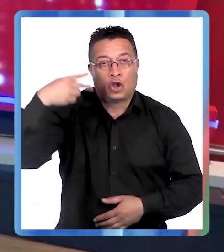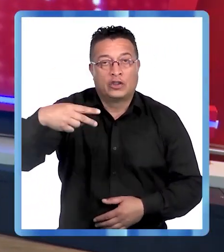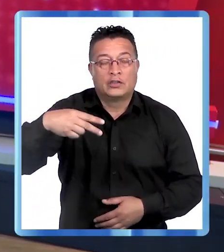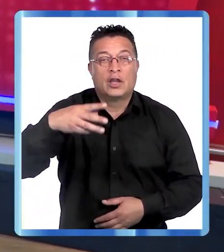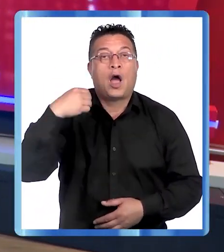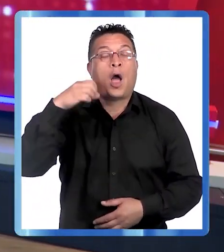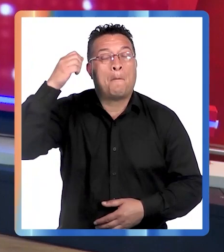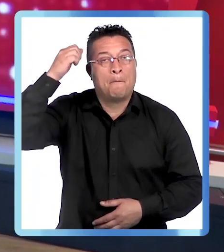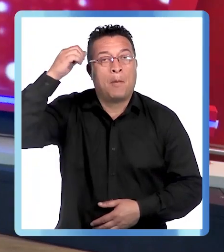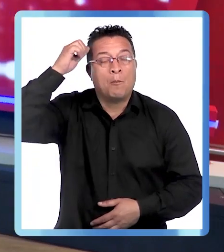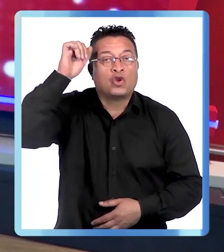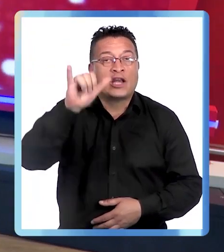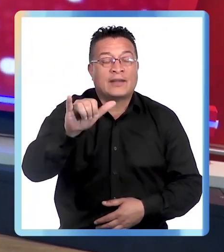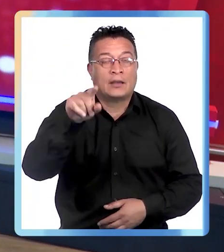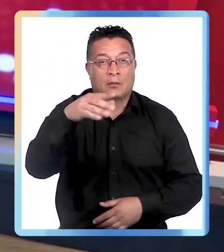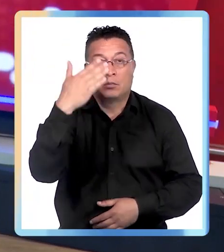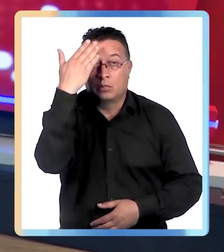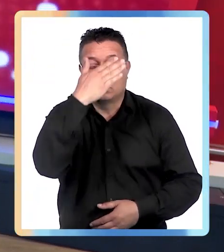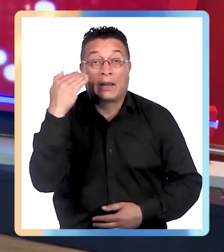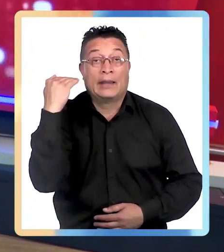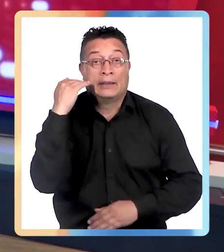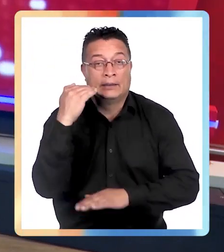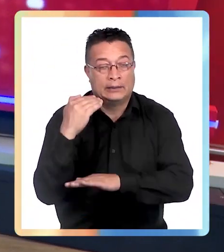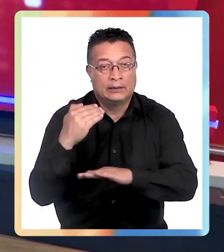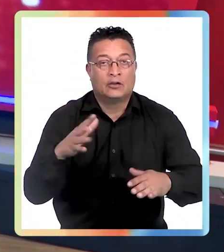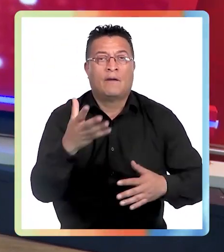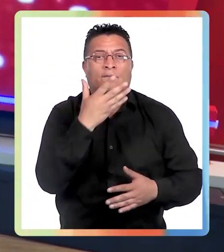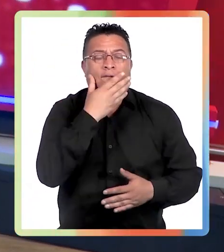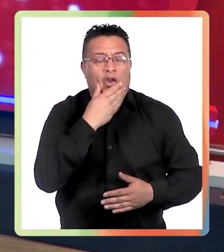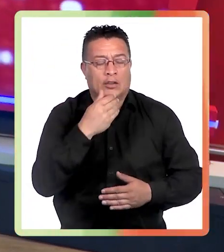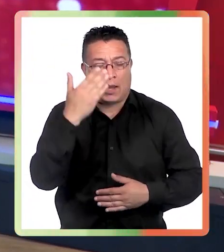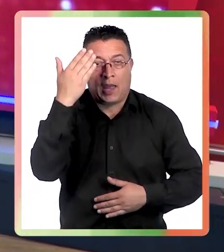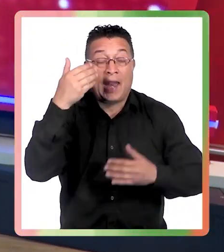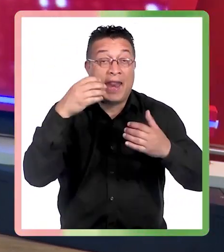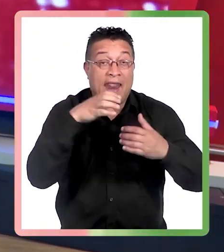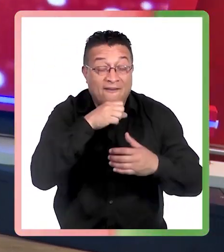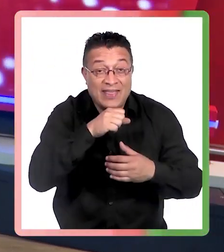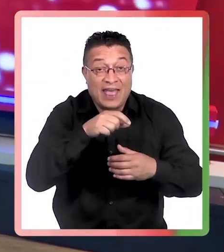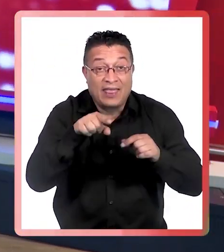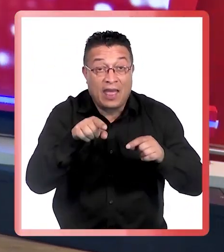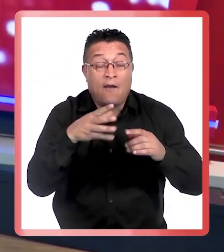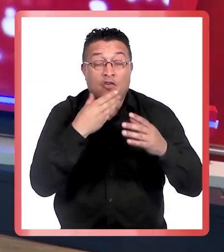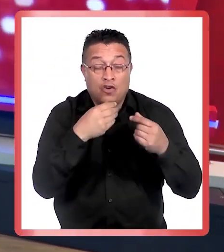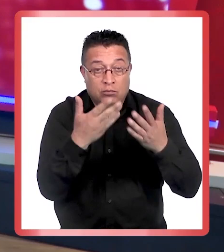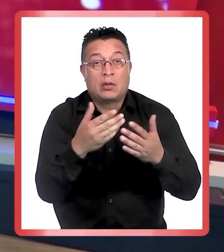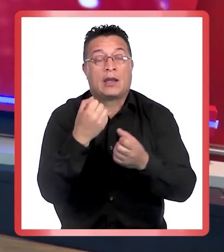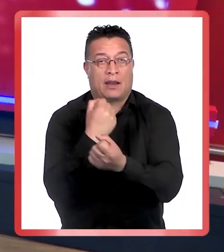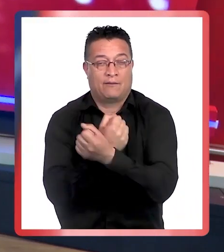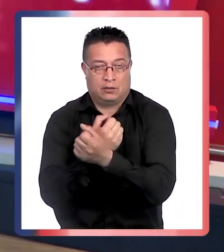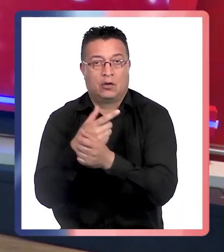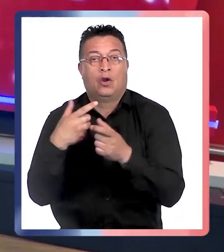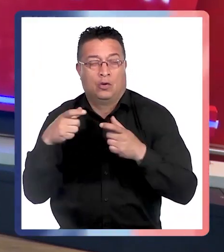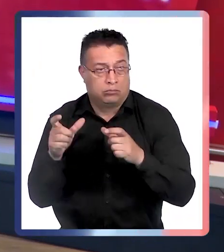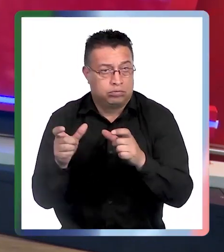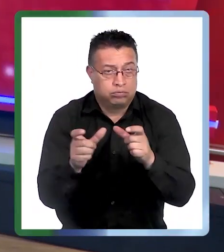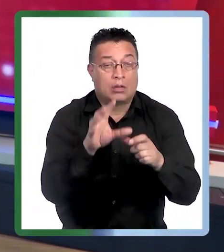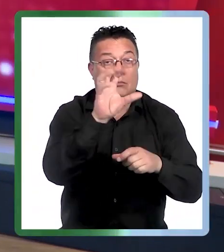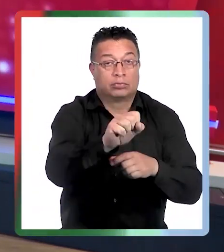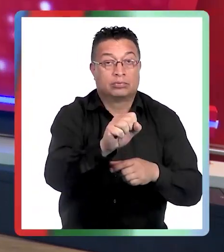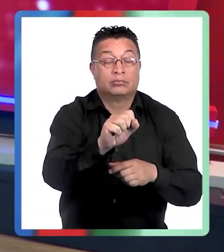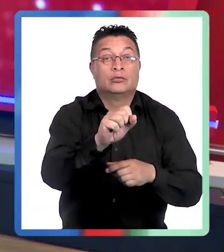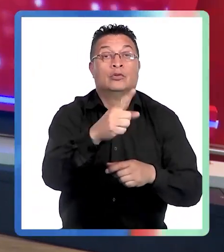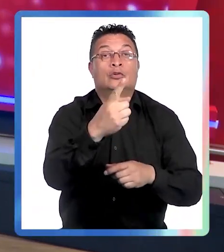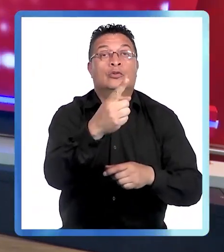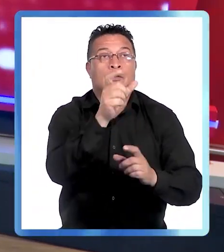el sur. Preocupados porque los niños y niñas tengan una linda Navidad, Carabineros desarrolló un operativo policial y logró detener al Grinch,